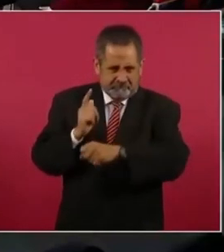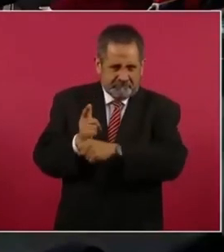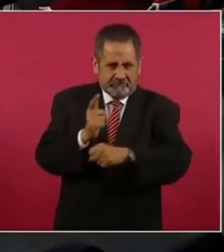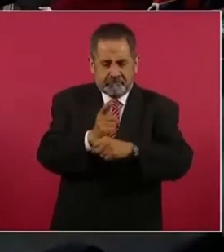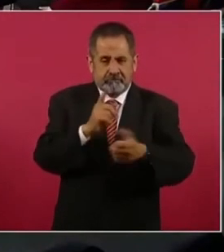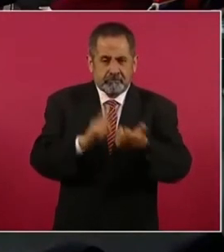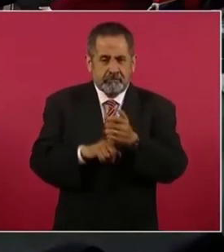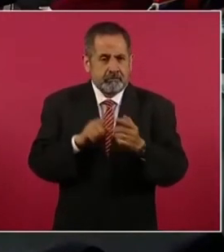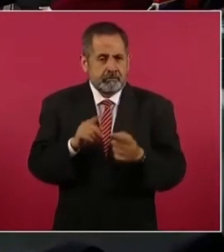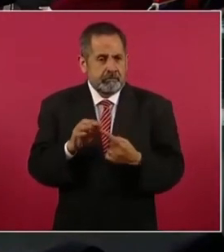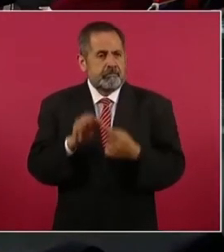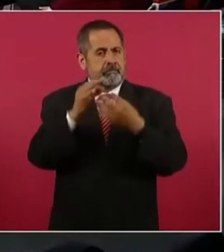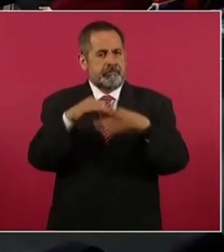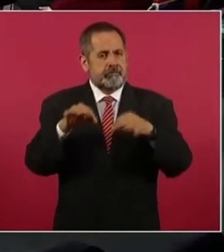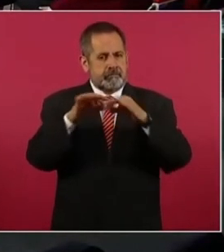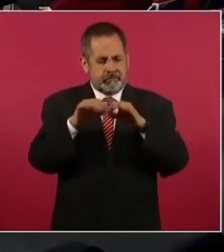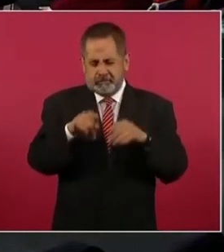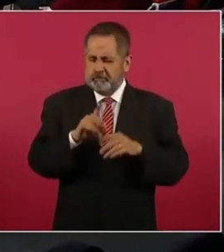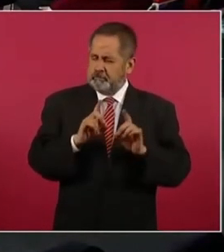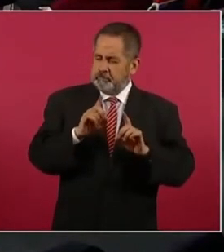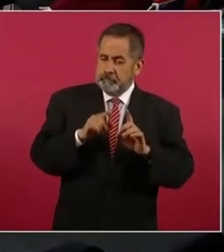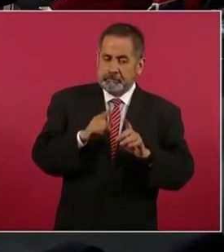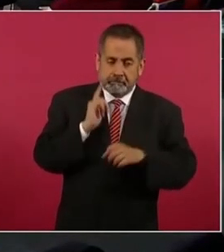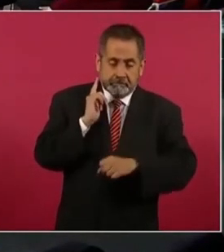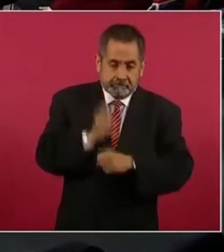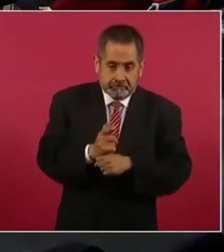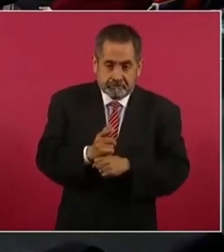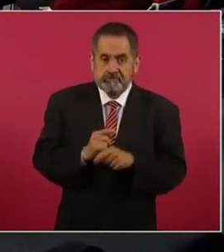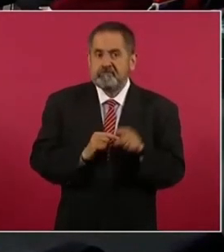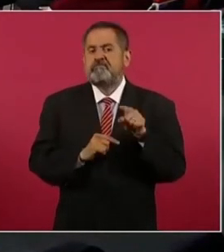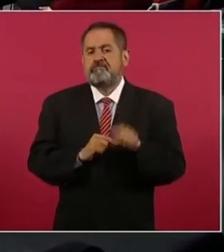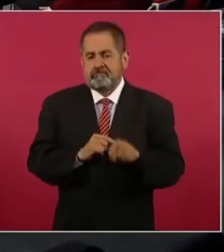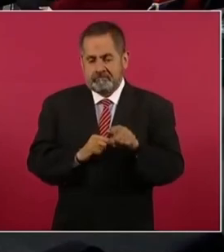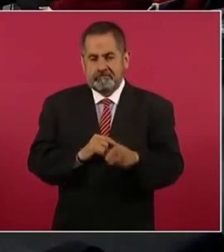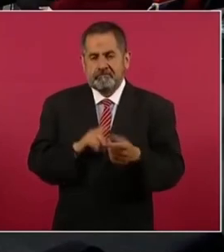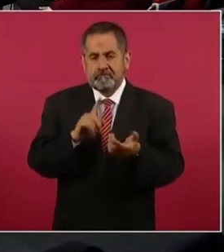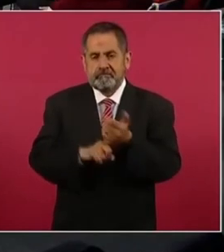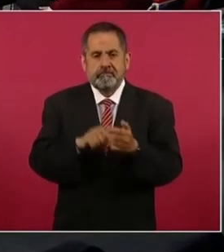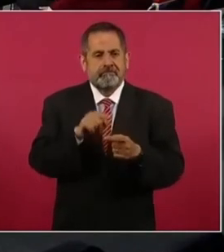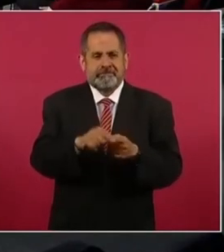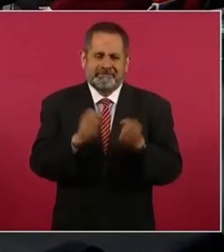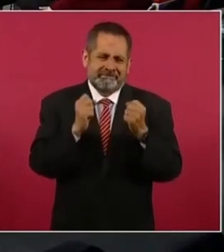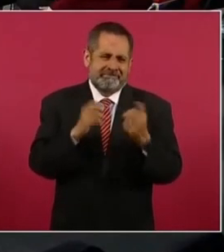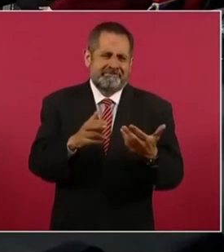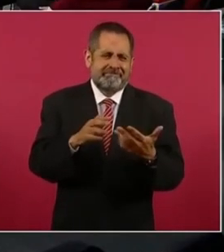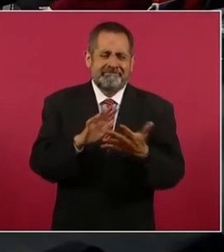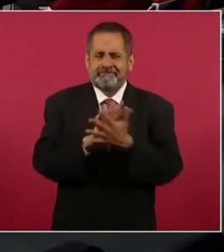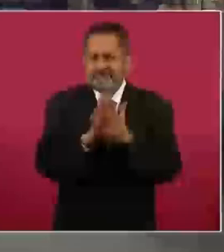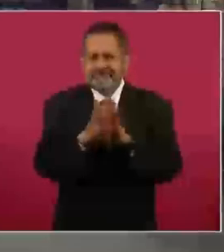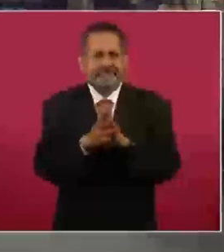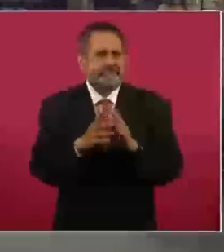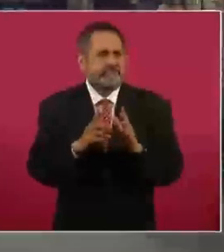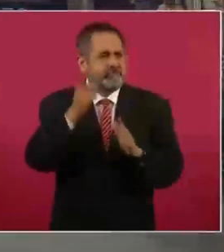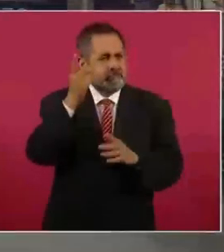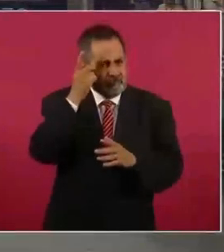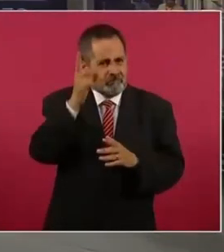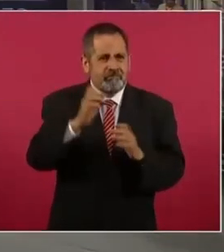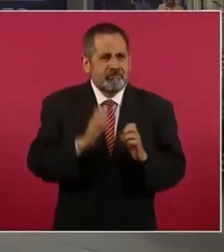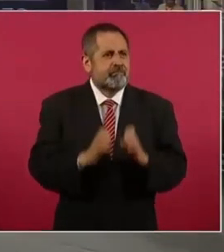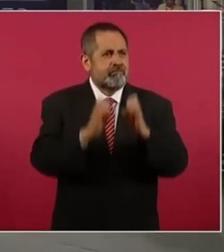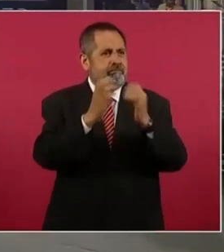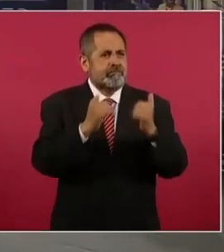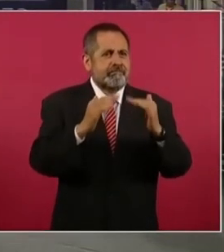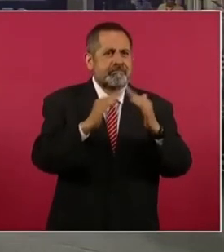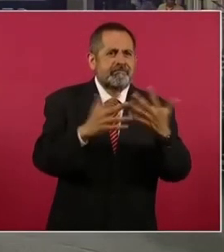relevantes o sospechosas y en estas se da cuenta de toda una red de inmuebles y también de